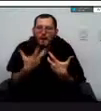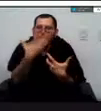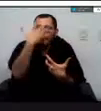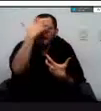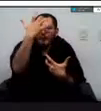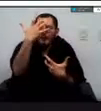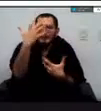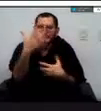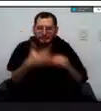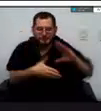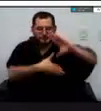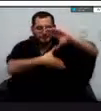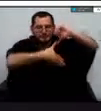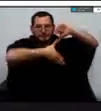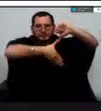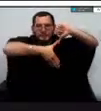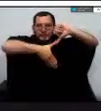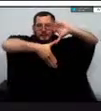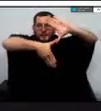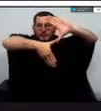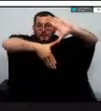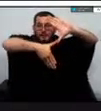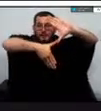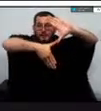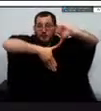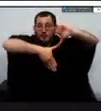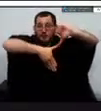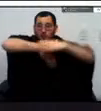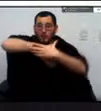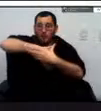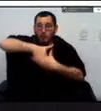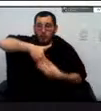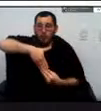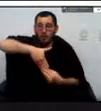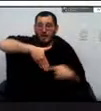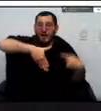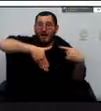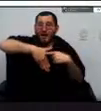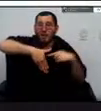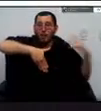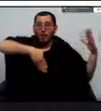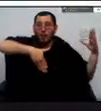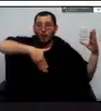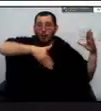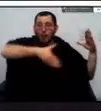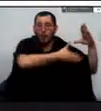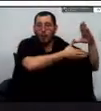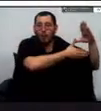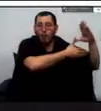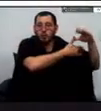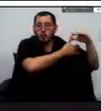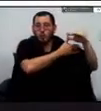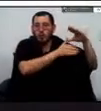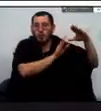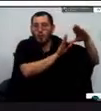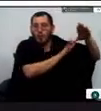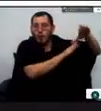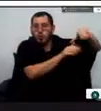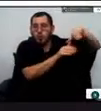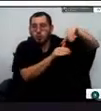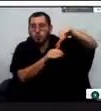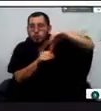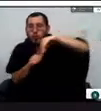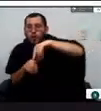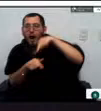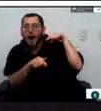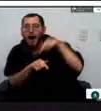América Latina y casualmente en Colombia acá en el departamento de Casanare está el lagunazo ahí la hemos activado pero básicamente